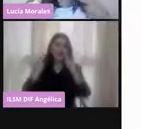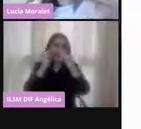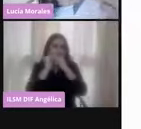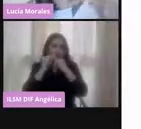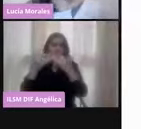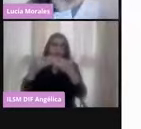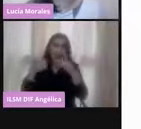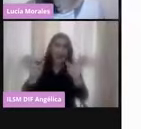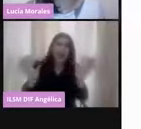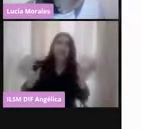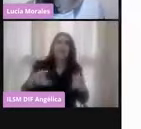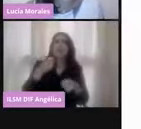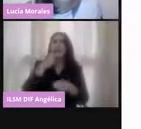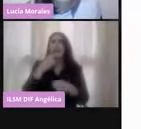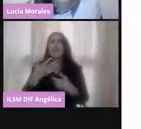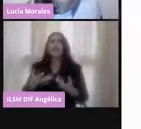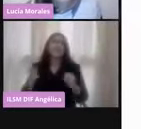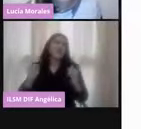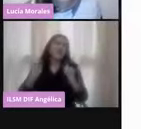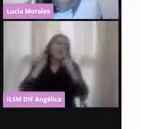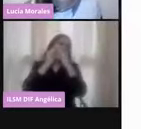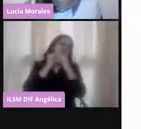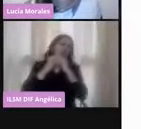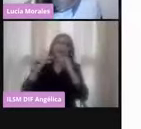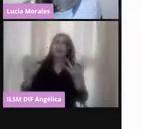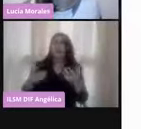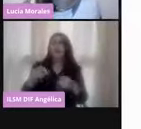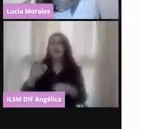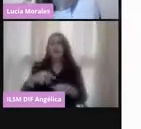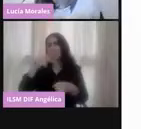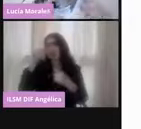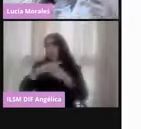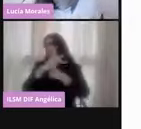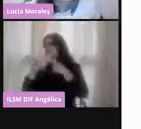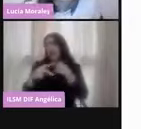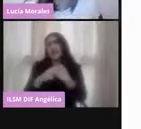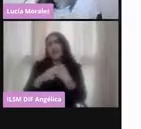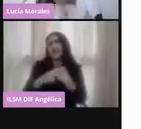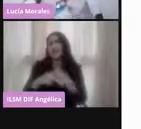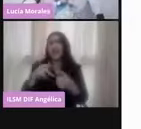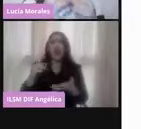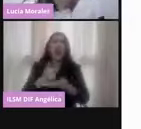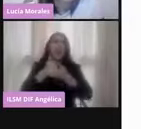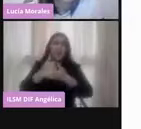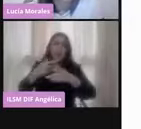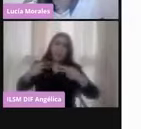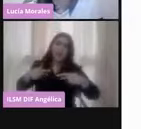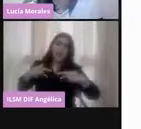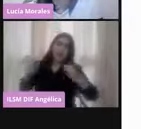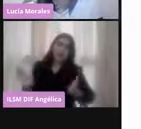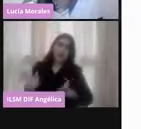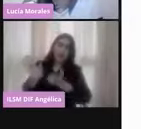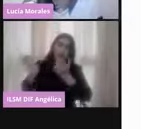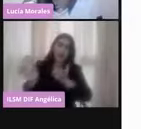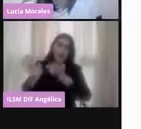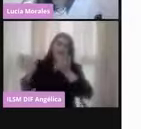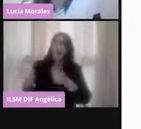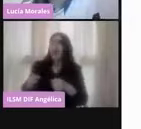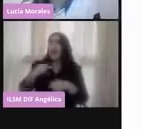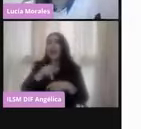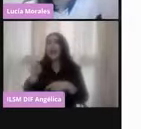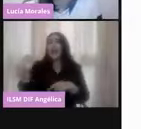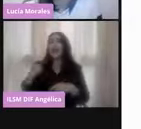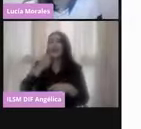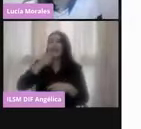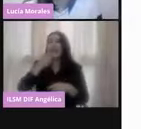organizaciones, instituciones del Estado mexicano, para incentivar, incluso para ir formando ciudadanía con niñas,